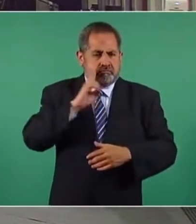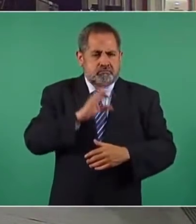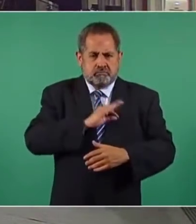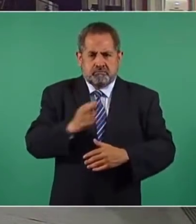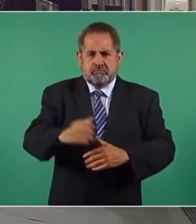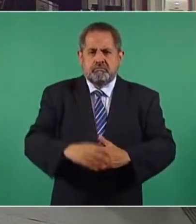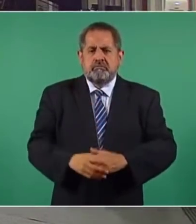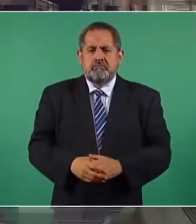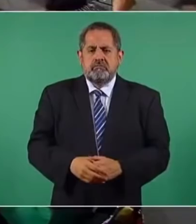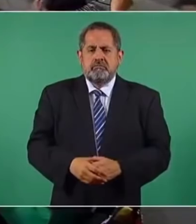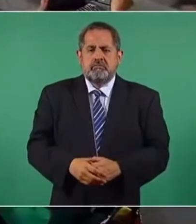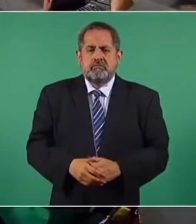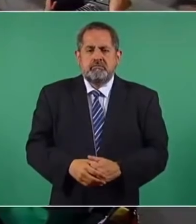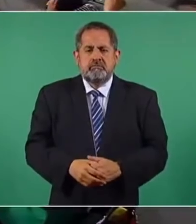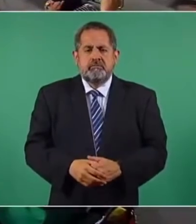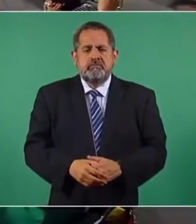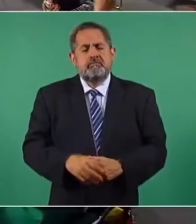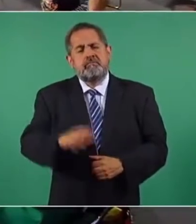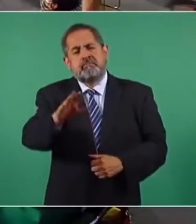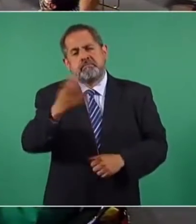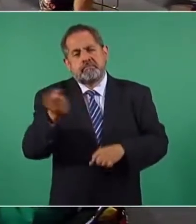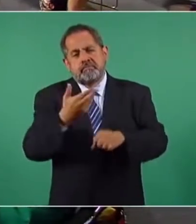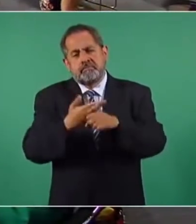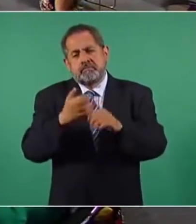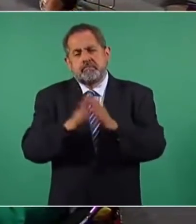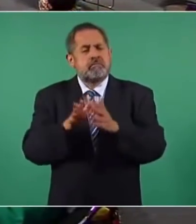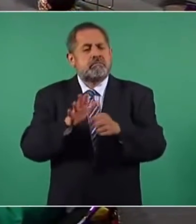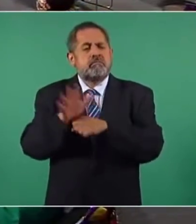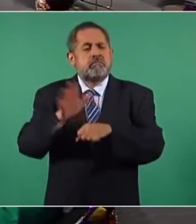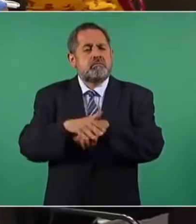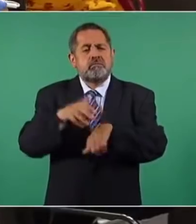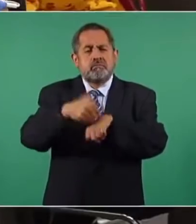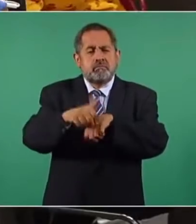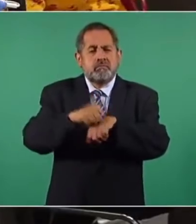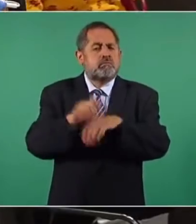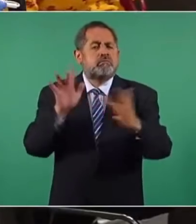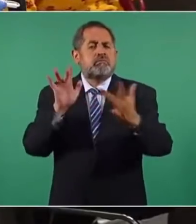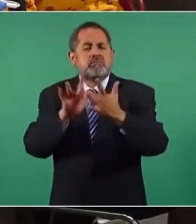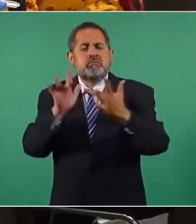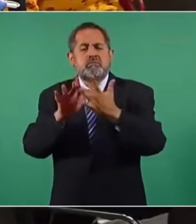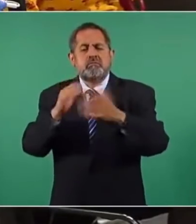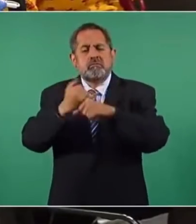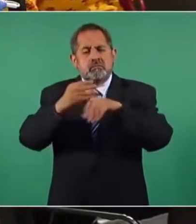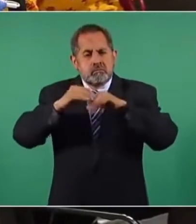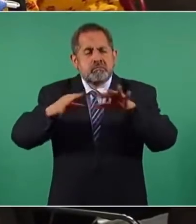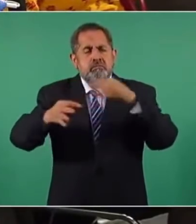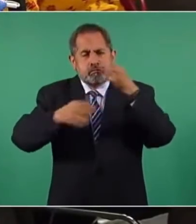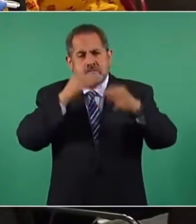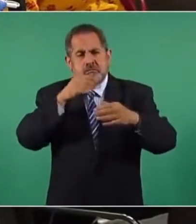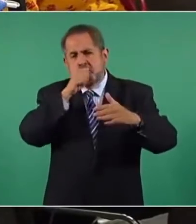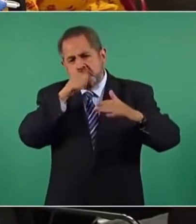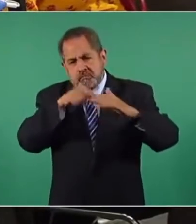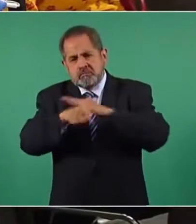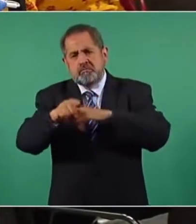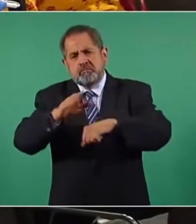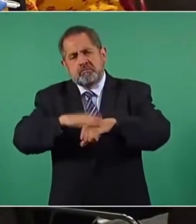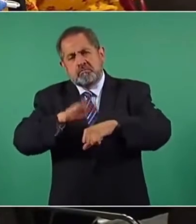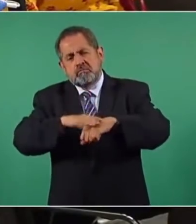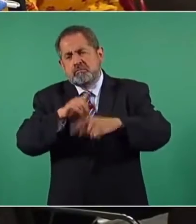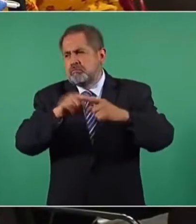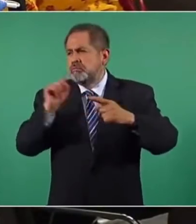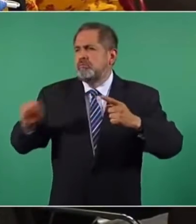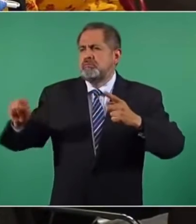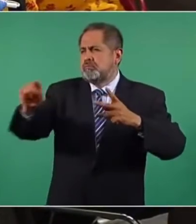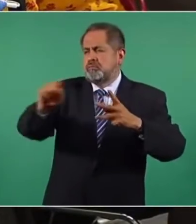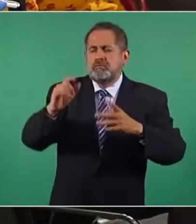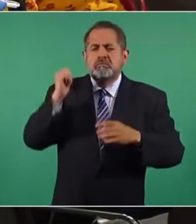Gracias. Secretaria, nada más quisieras saber, ¿a qué número o de qué forma se pueden dar a conocer este tipo de, bueno, por llamarle